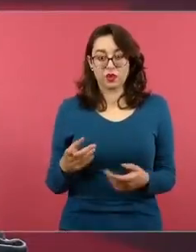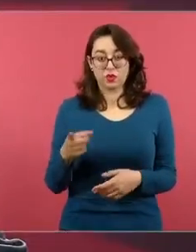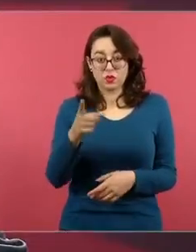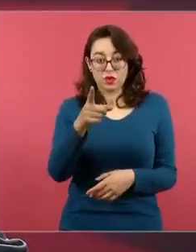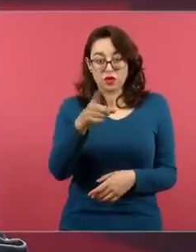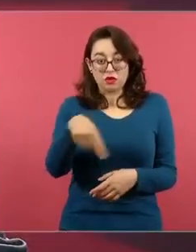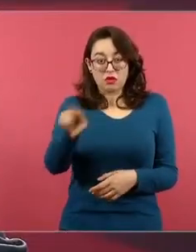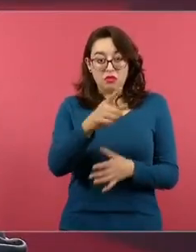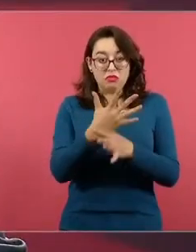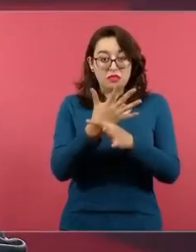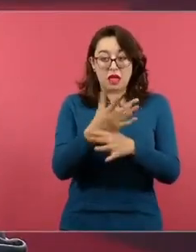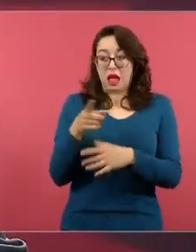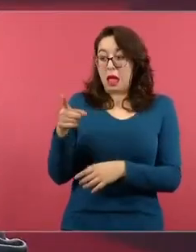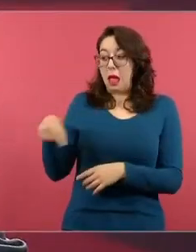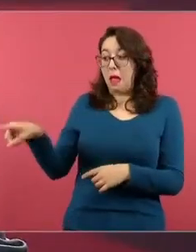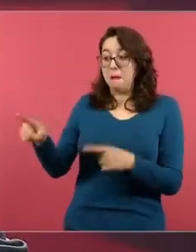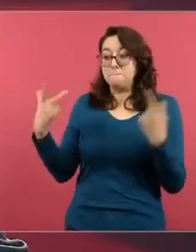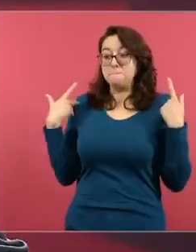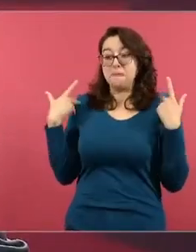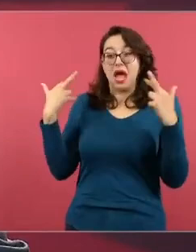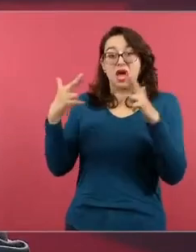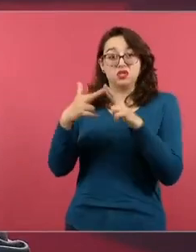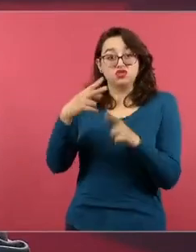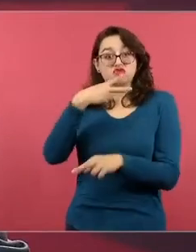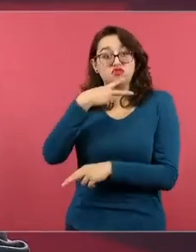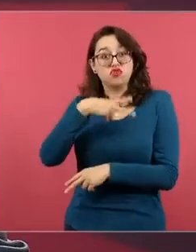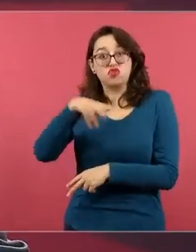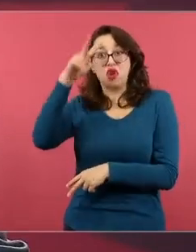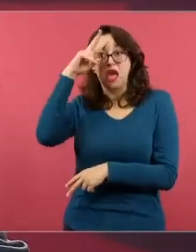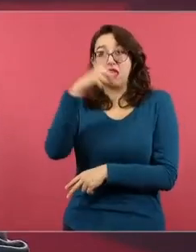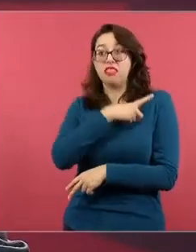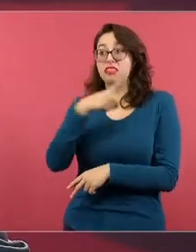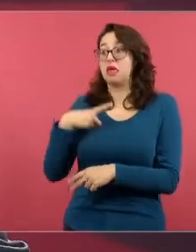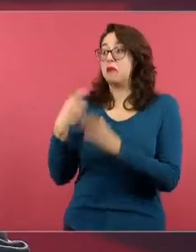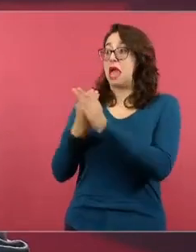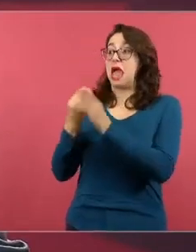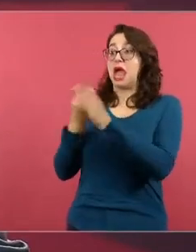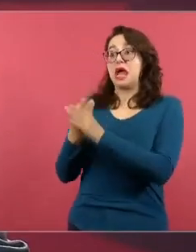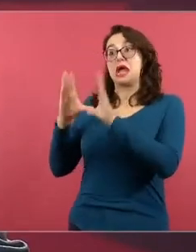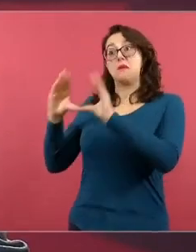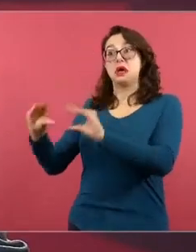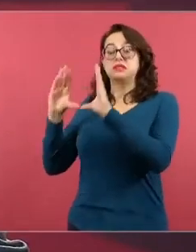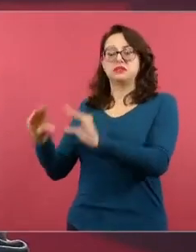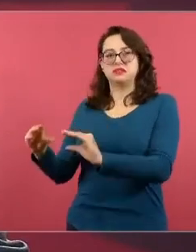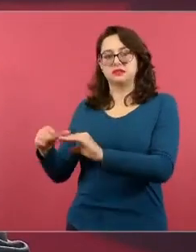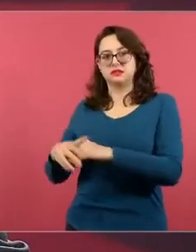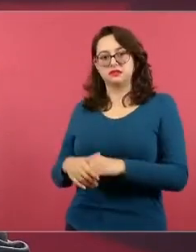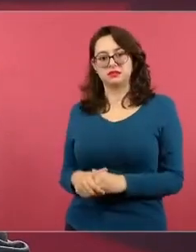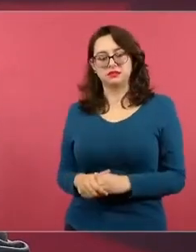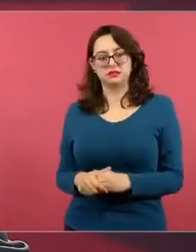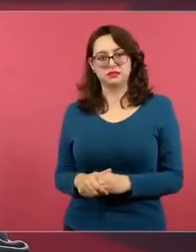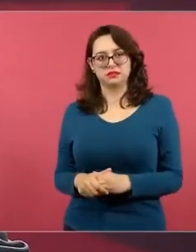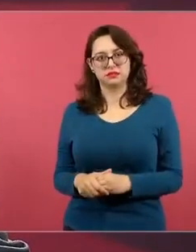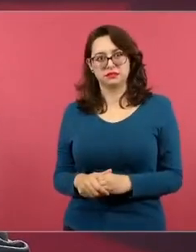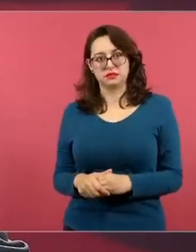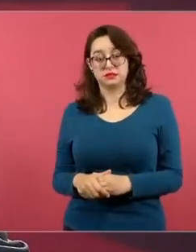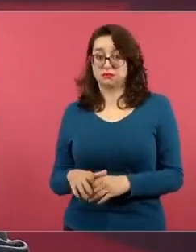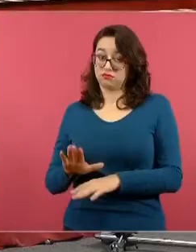profesionales cuando ustedes ven que en el seguro social se diga se capacita a los médicos en cardiología